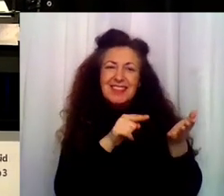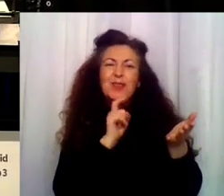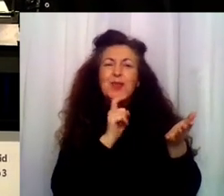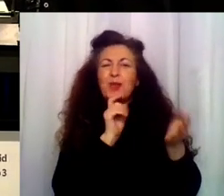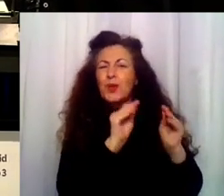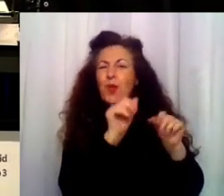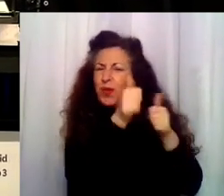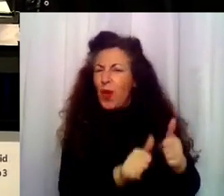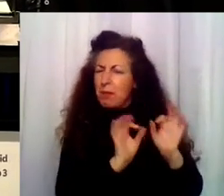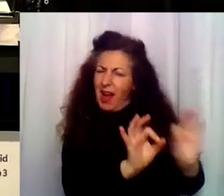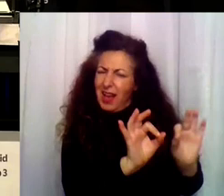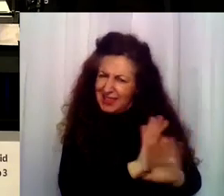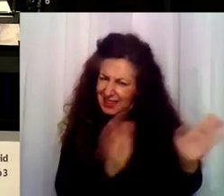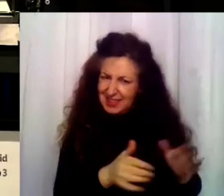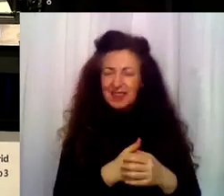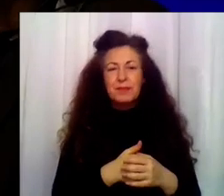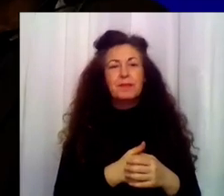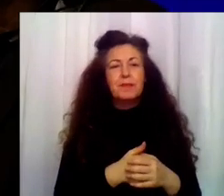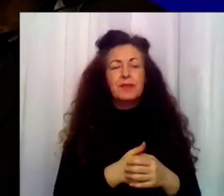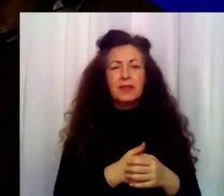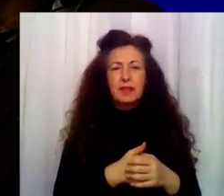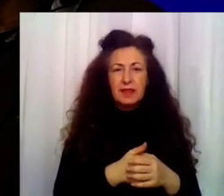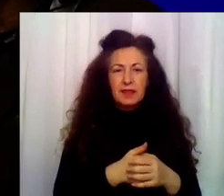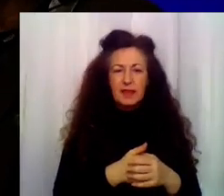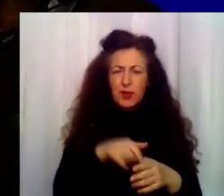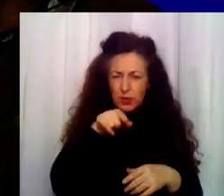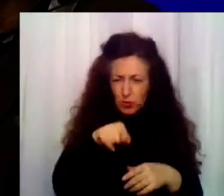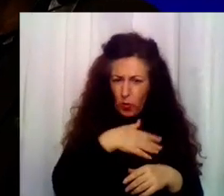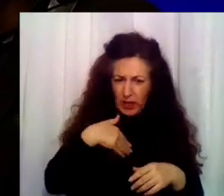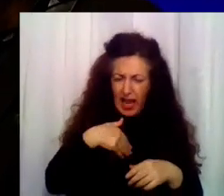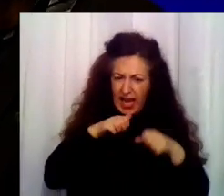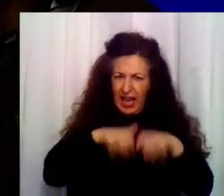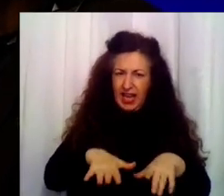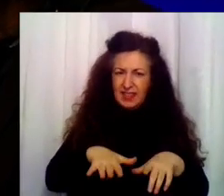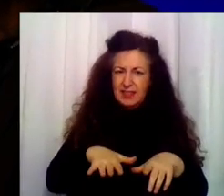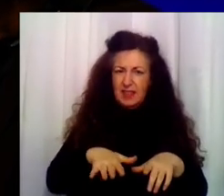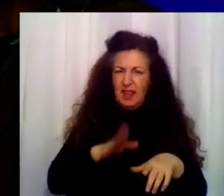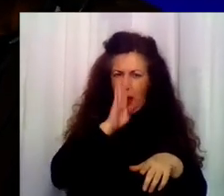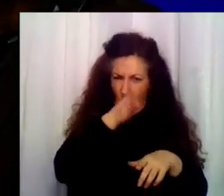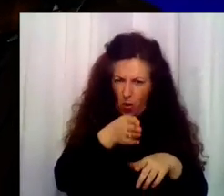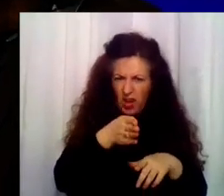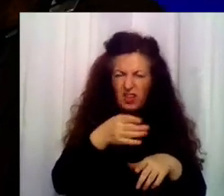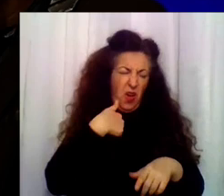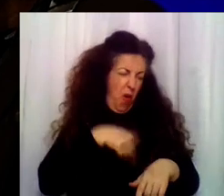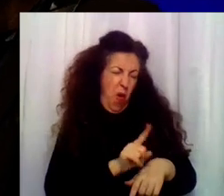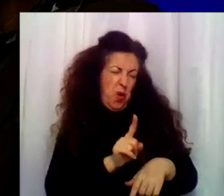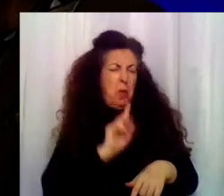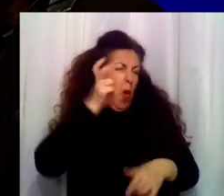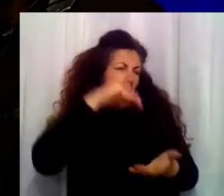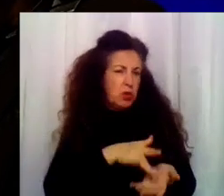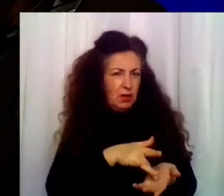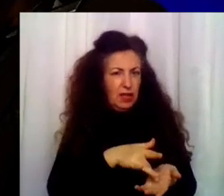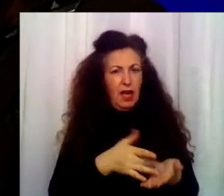dice? ¿Idiosincrasia o idiosincrasia? Oye, ¿y tú no te quieres correr? Bueno, si no me corro hoy, me corro otro día. Ya, pero es que